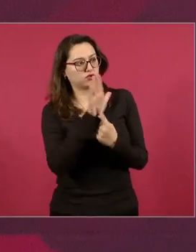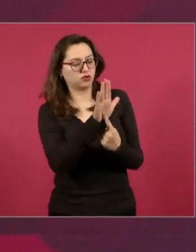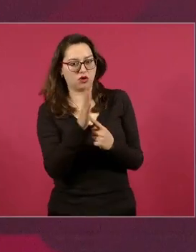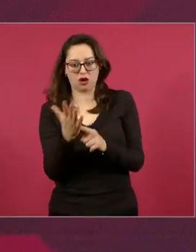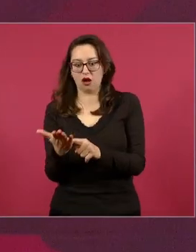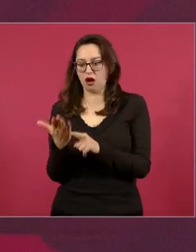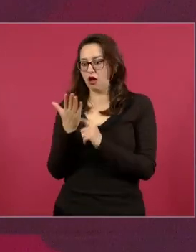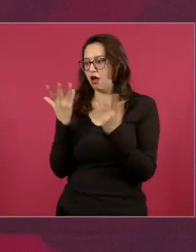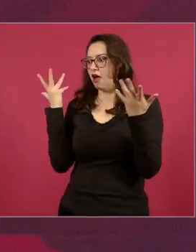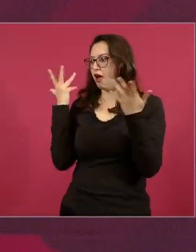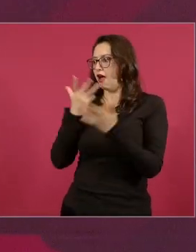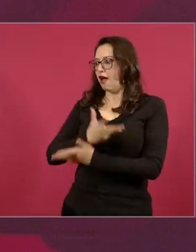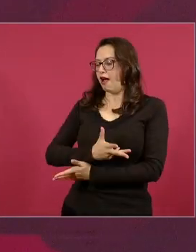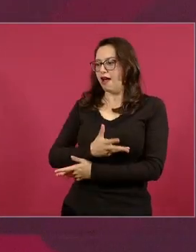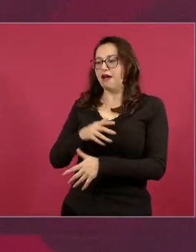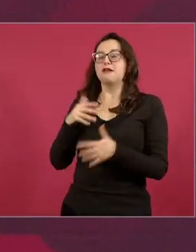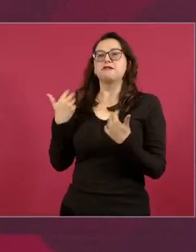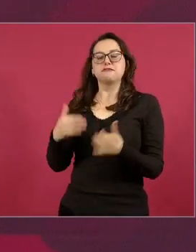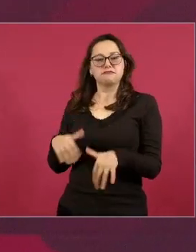Mazateco